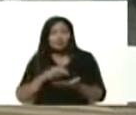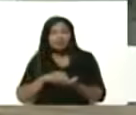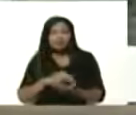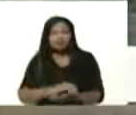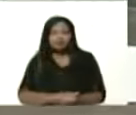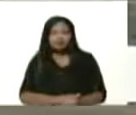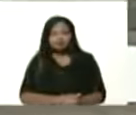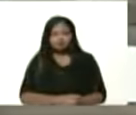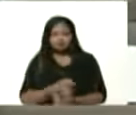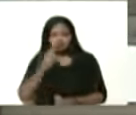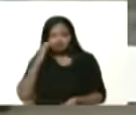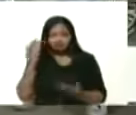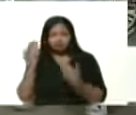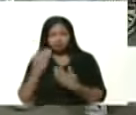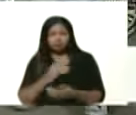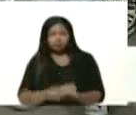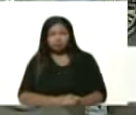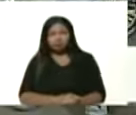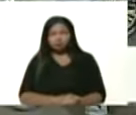Adelante, presidente.